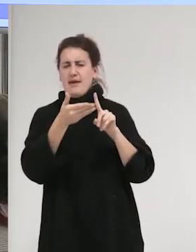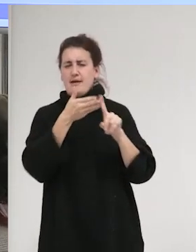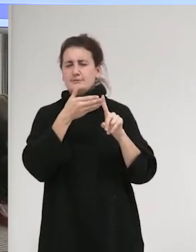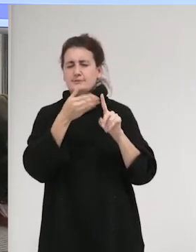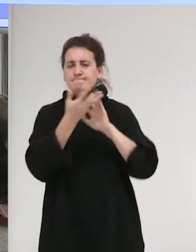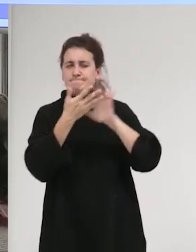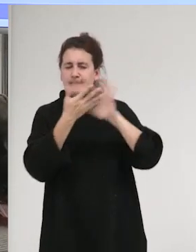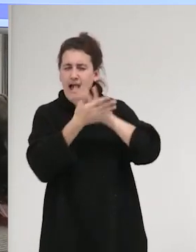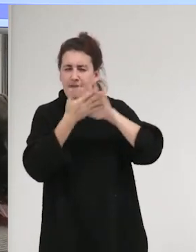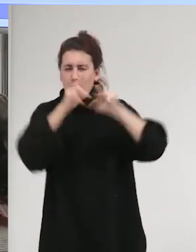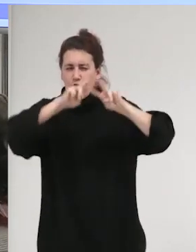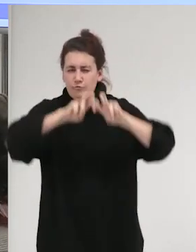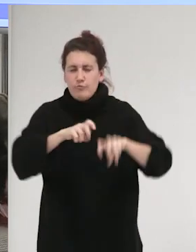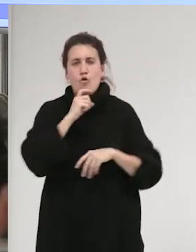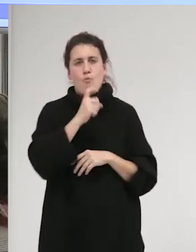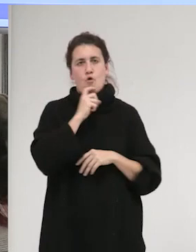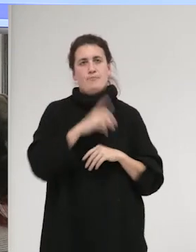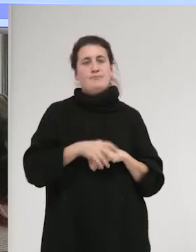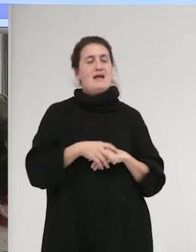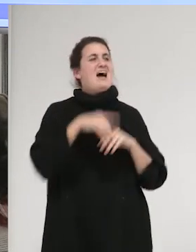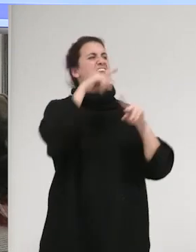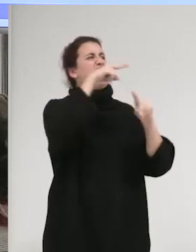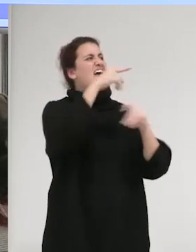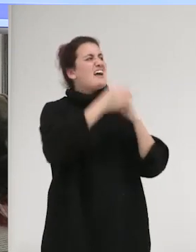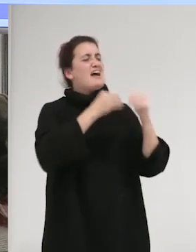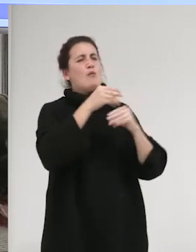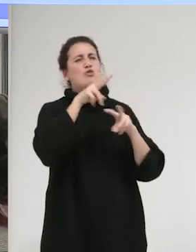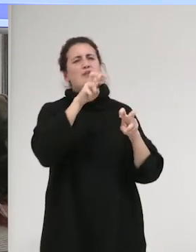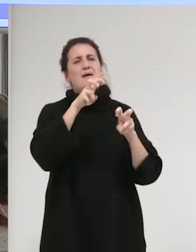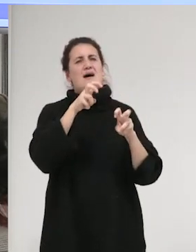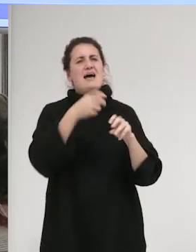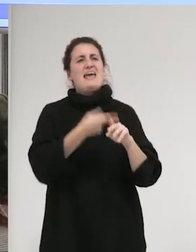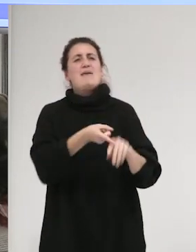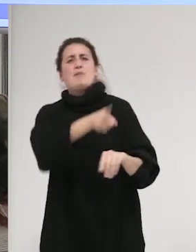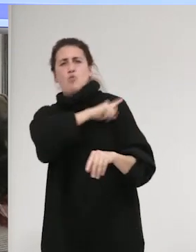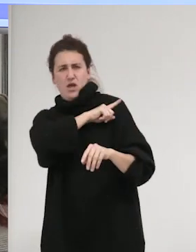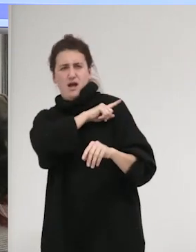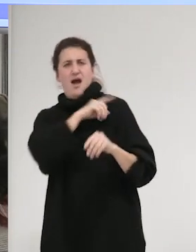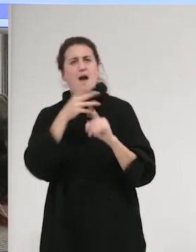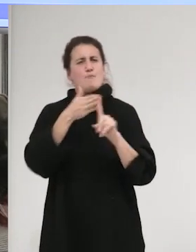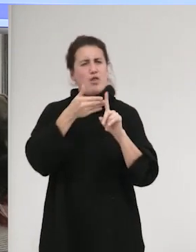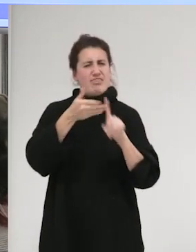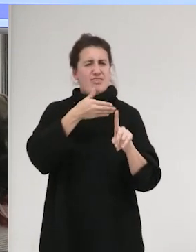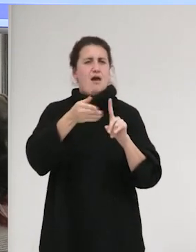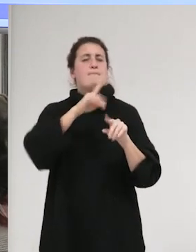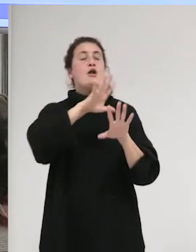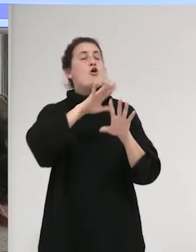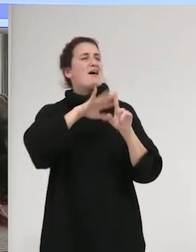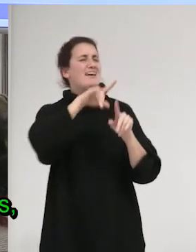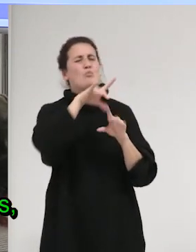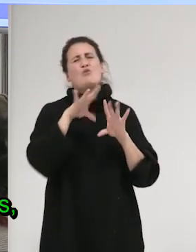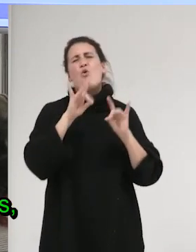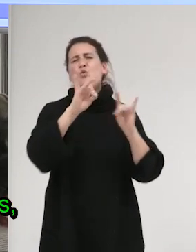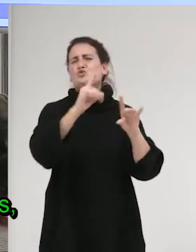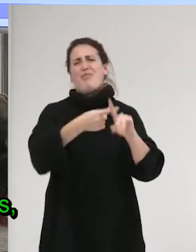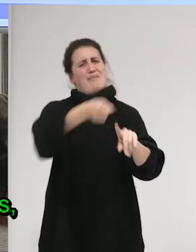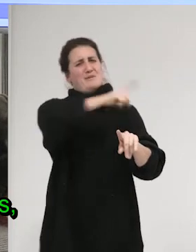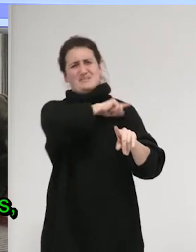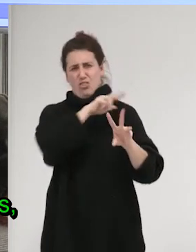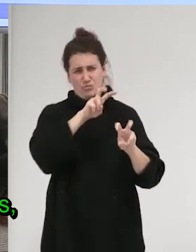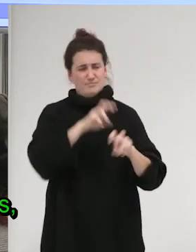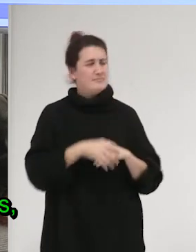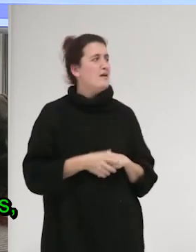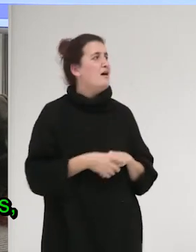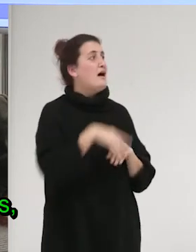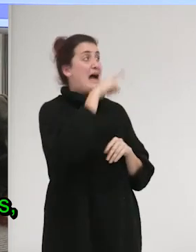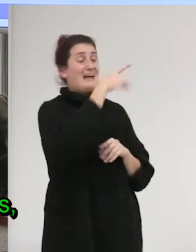Yo aquí llamo estrategia hiperbólica, pero me refiero al uso extensivo del concepto de violencia. Aquí os pongo un ejemplo que conste